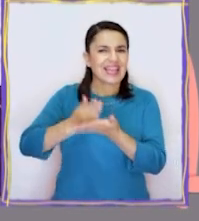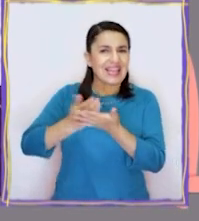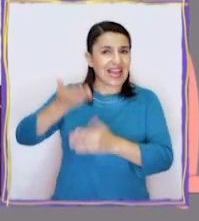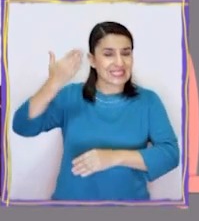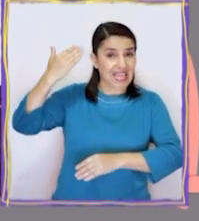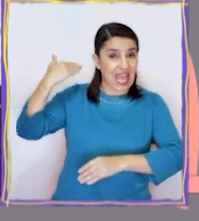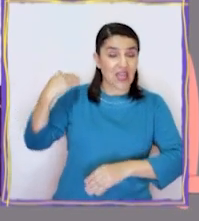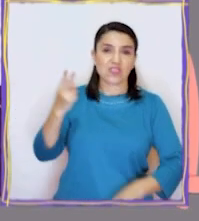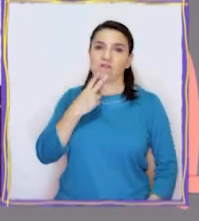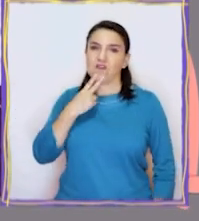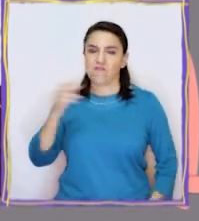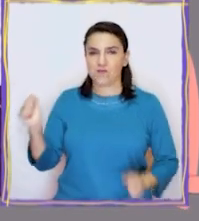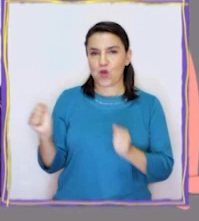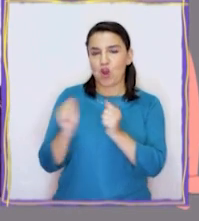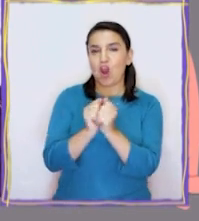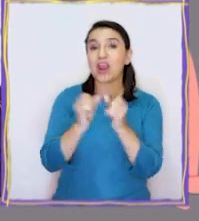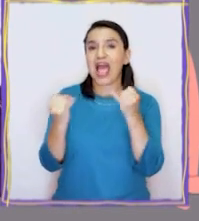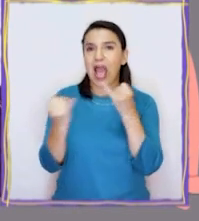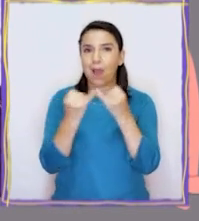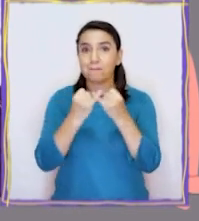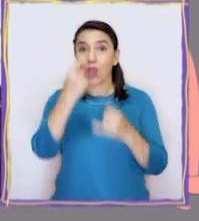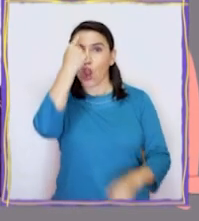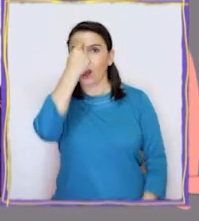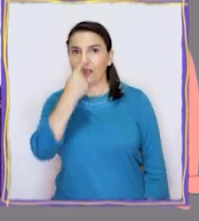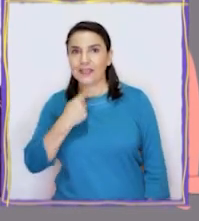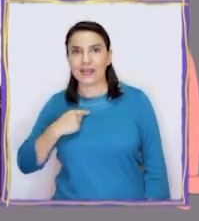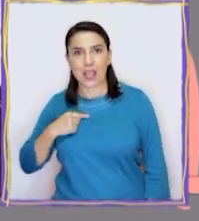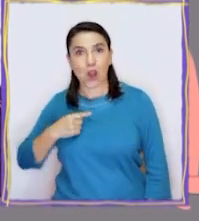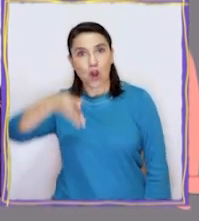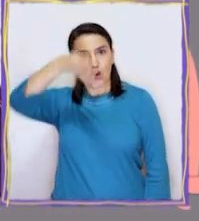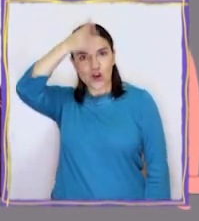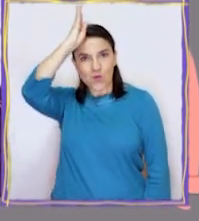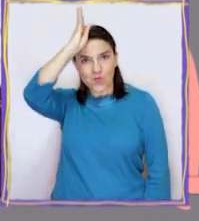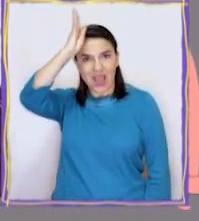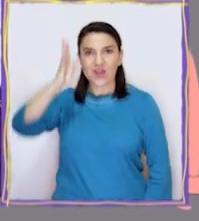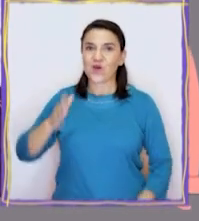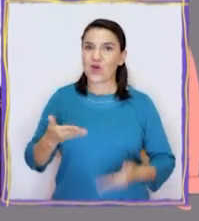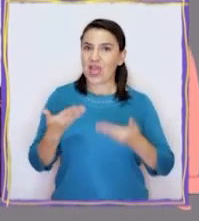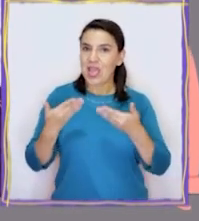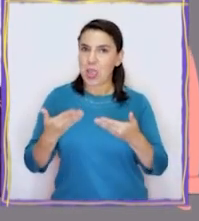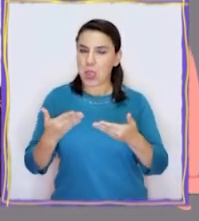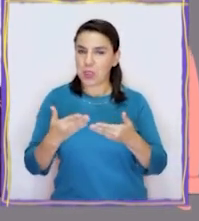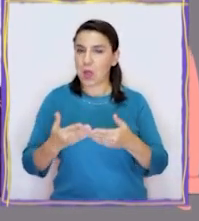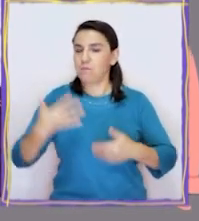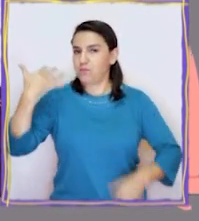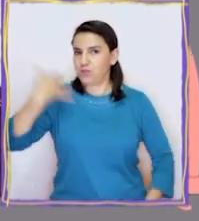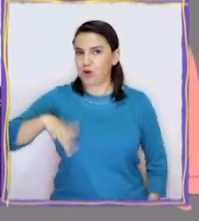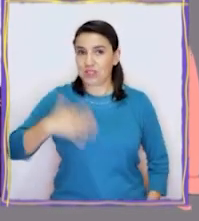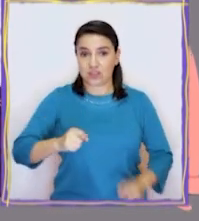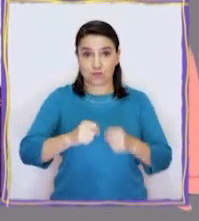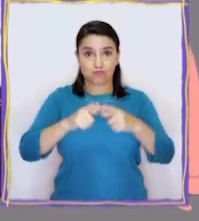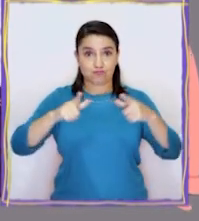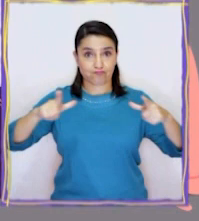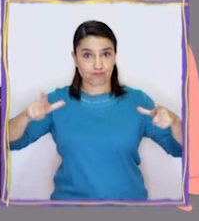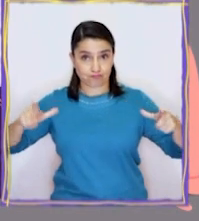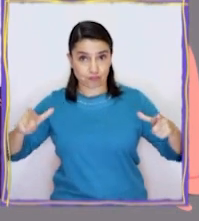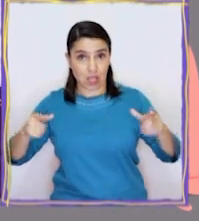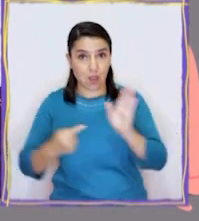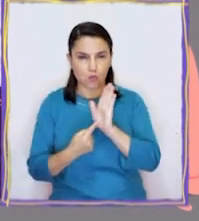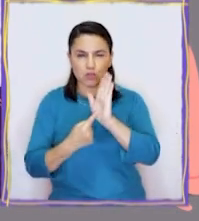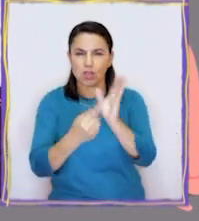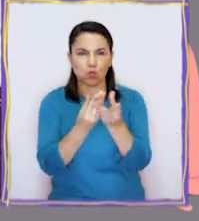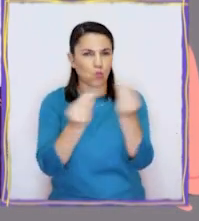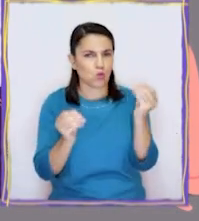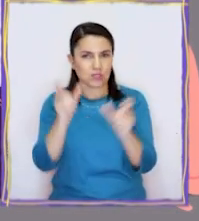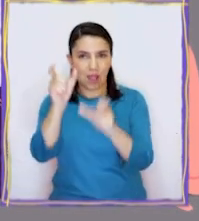que vivimos juntos con nuestros grandes amigos los griegos y los romanos. Estas increíbles civilizaciones dieron vida